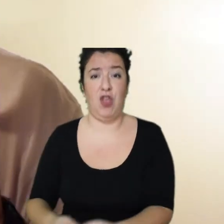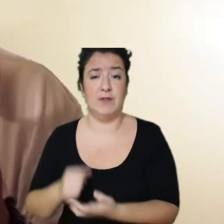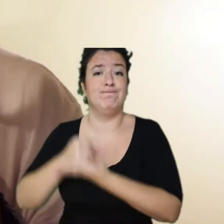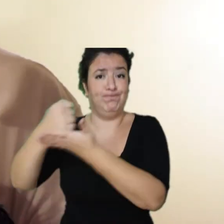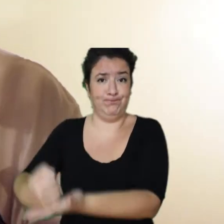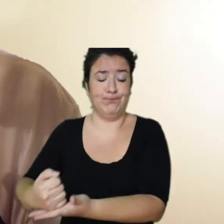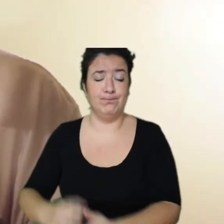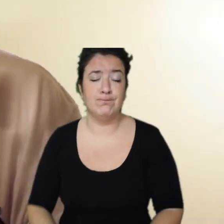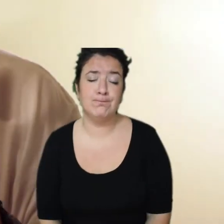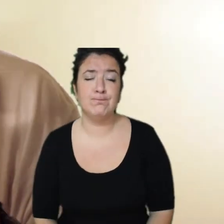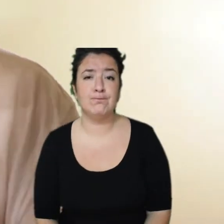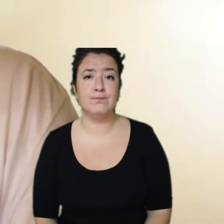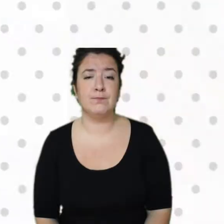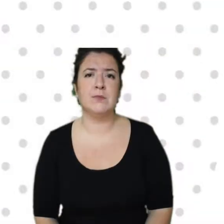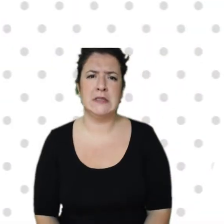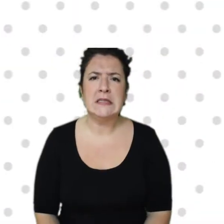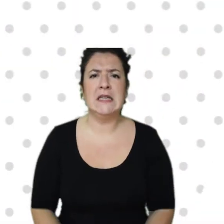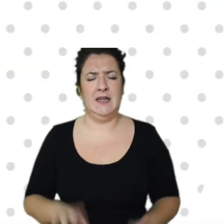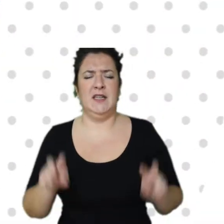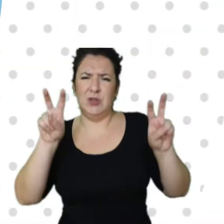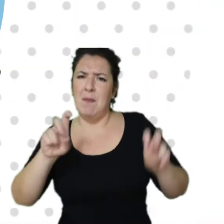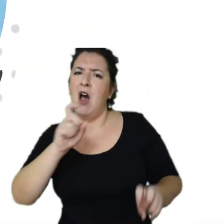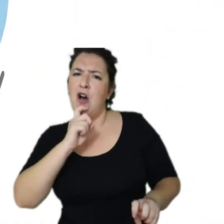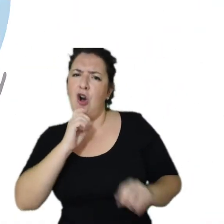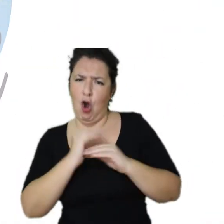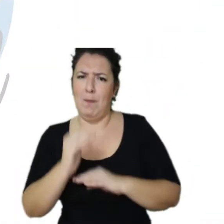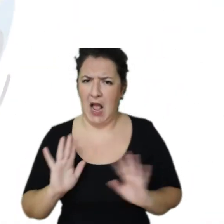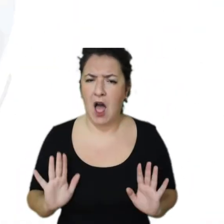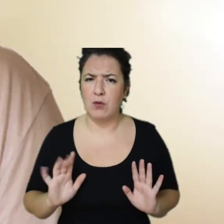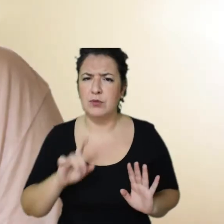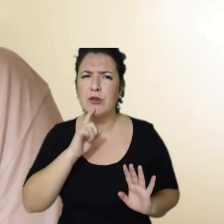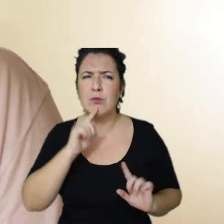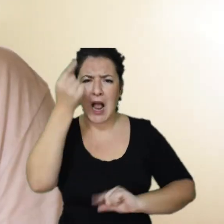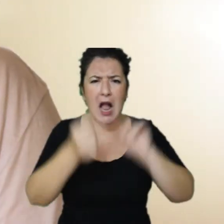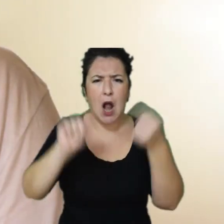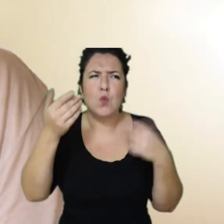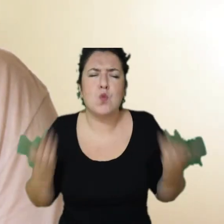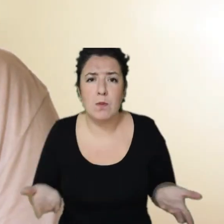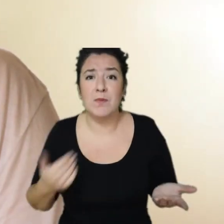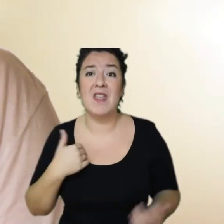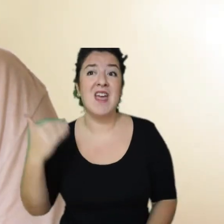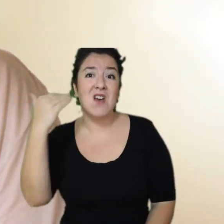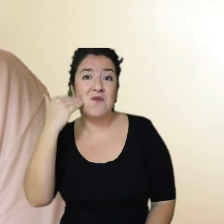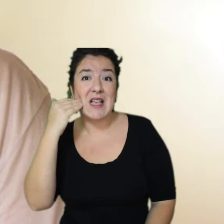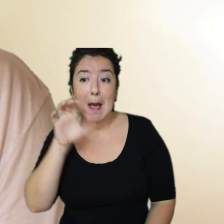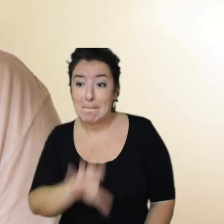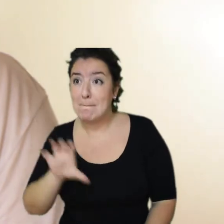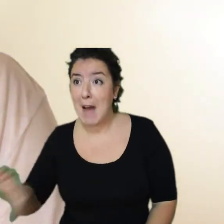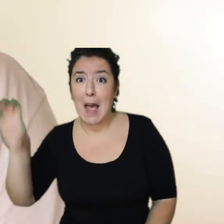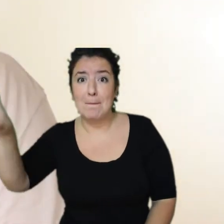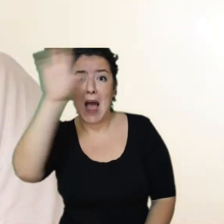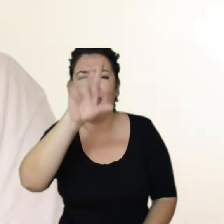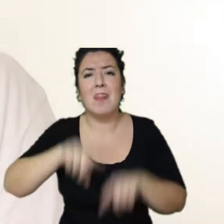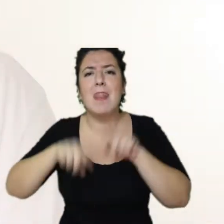Pero bueno, todo esto es un poco más complicado en realidad. ¿Cómo se calcula este día? La fecha de cada país se calcula dependiendo de